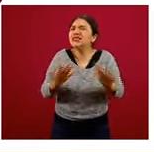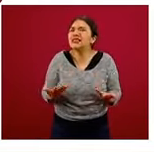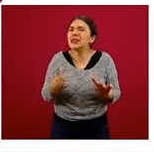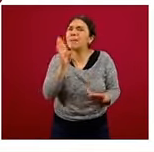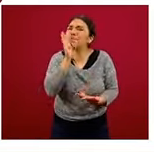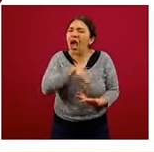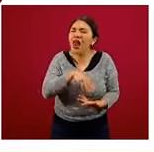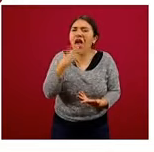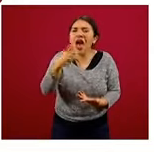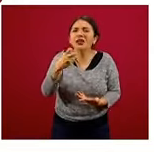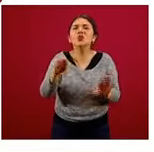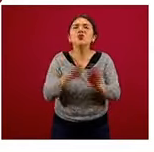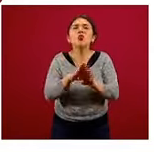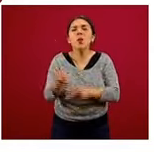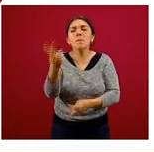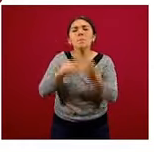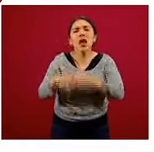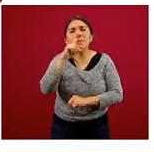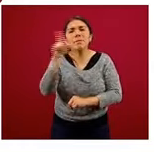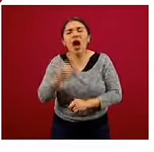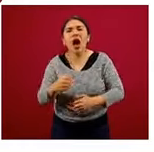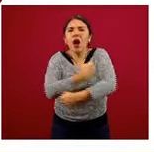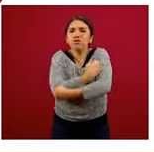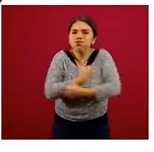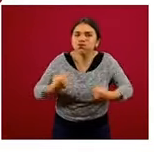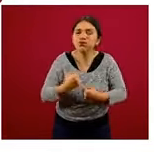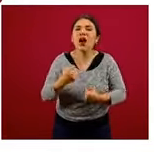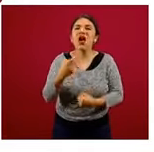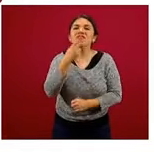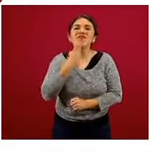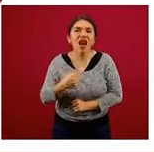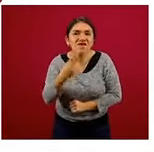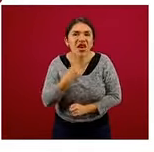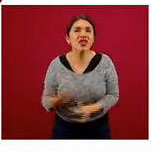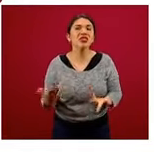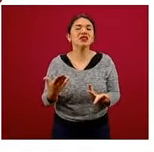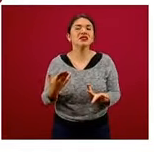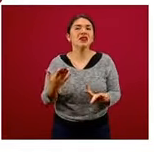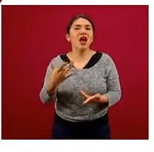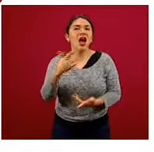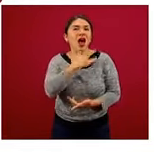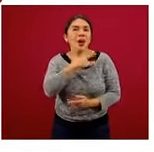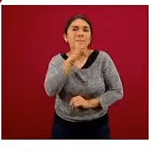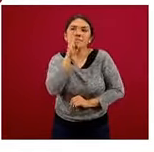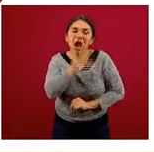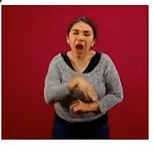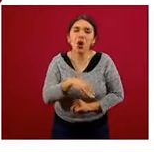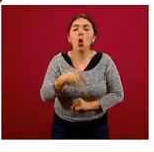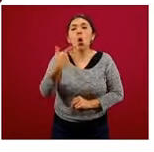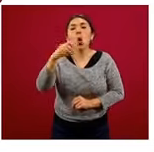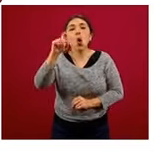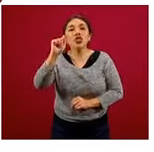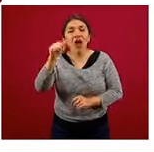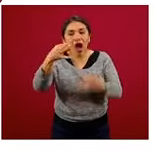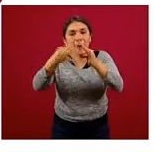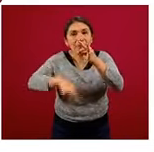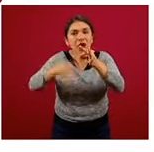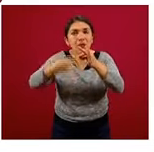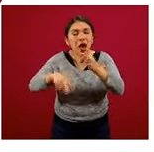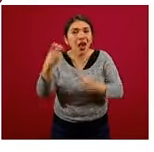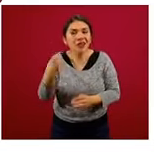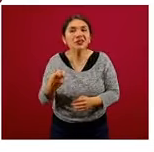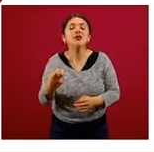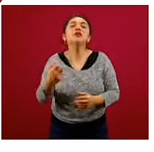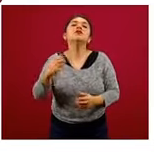Pero al final lo que tenemos es obesidad, síndrome metabólico, diabetes, enfermedad cardiovascular y gota, y